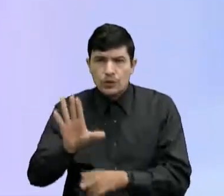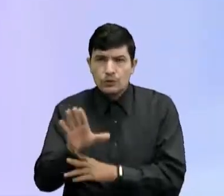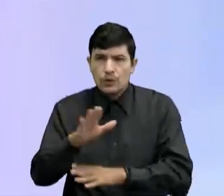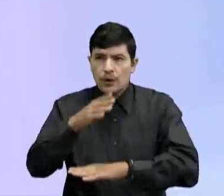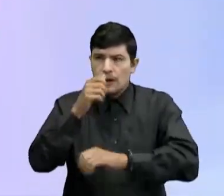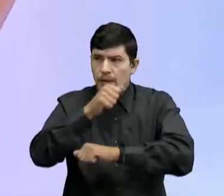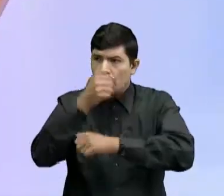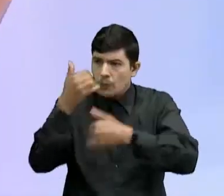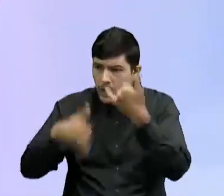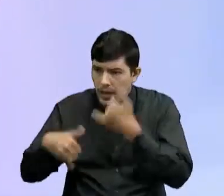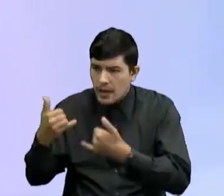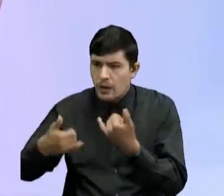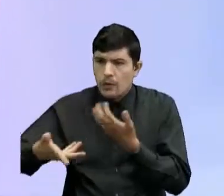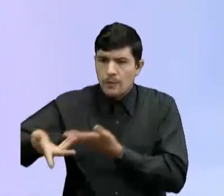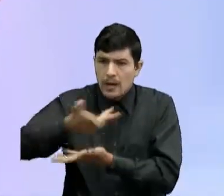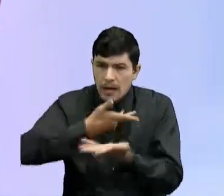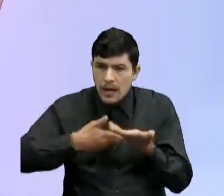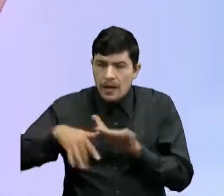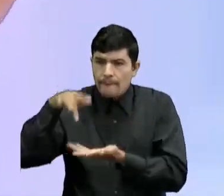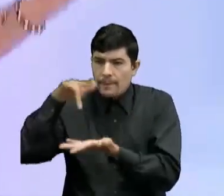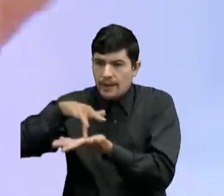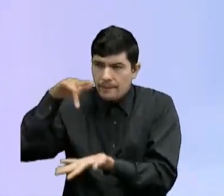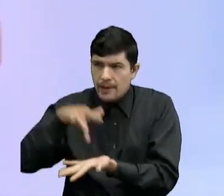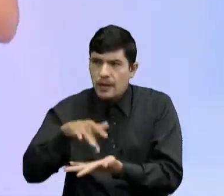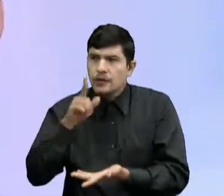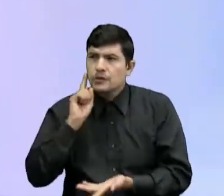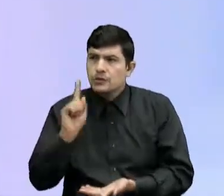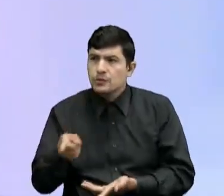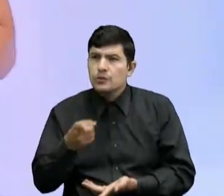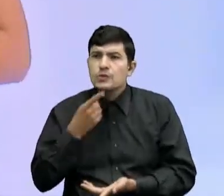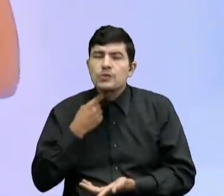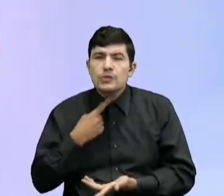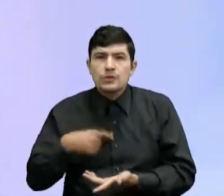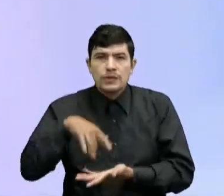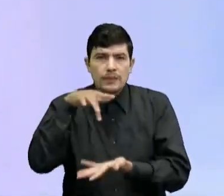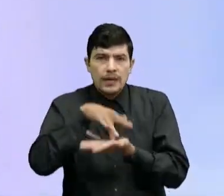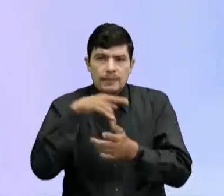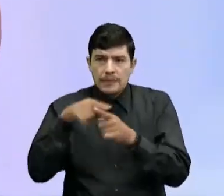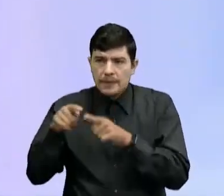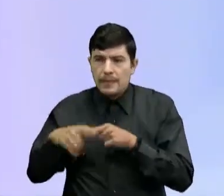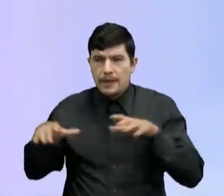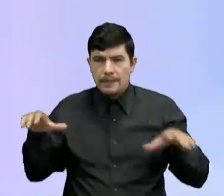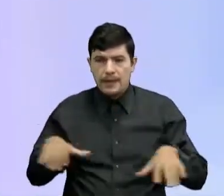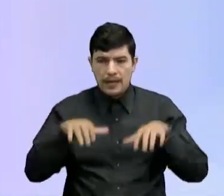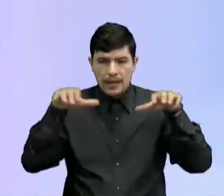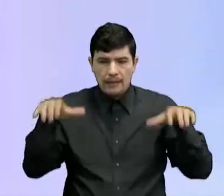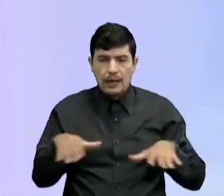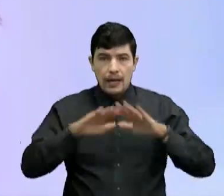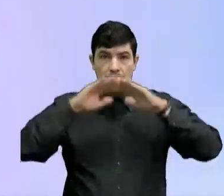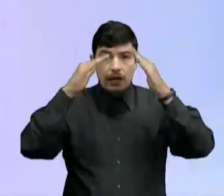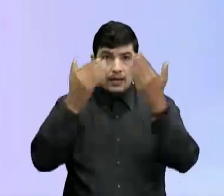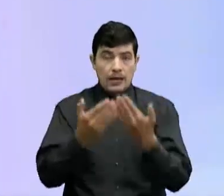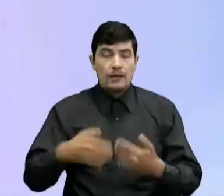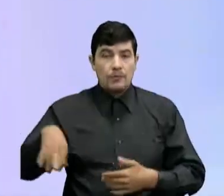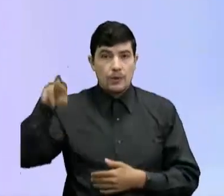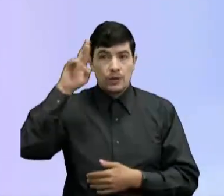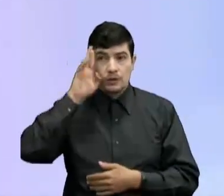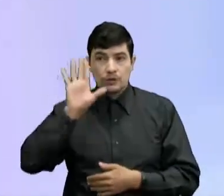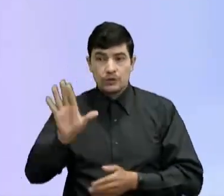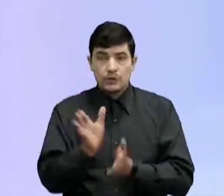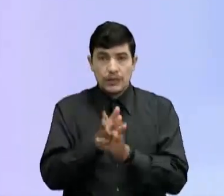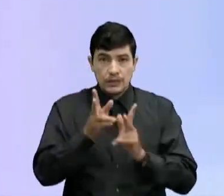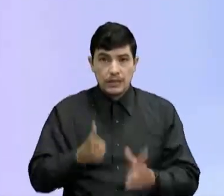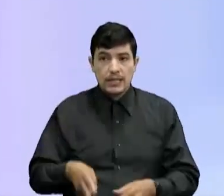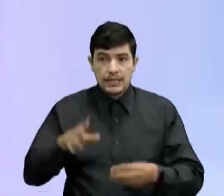dinámicos Bastante participativos Les encanta estar en todas las actividades del colegio Entonces los chicos de quinto Y